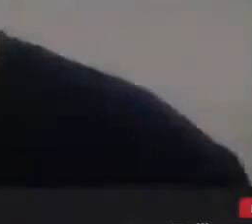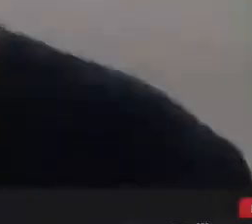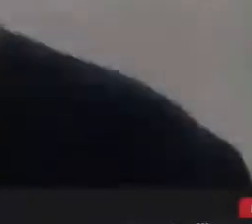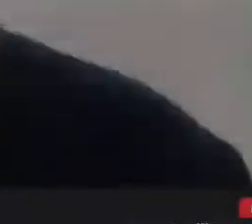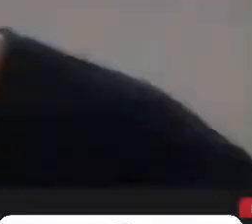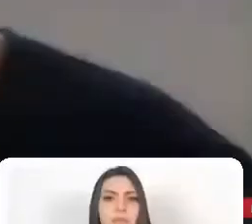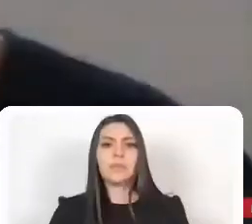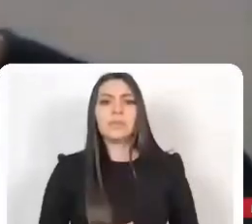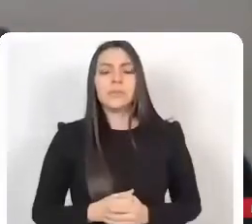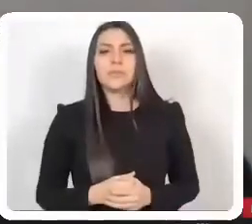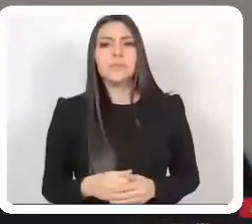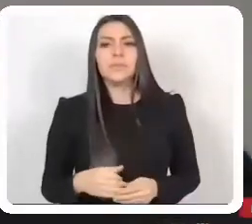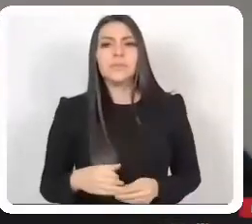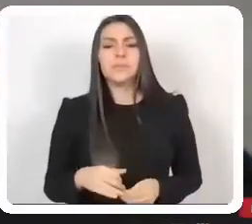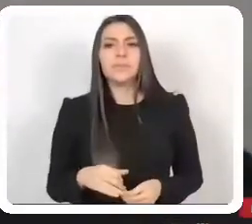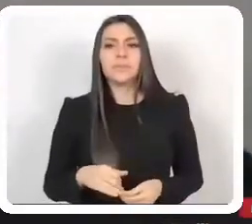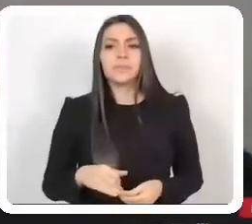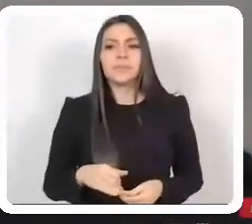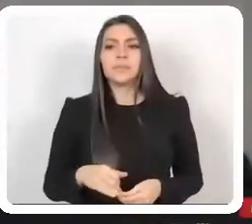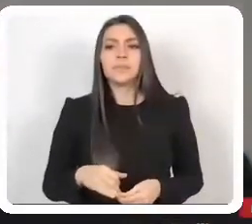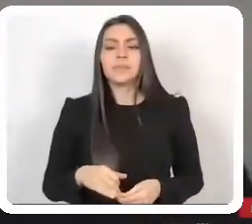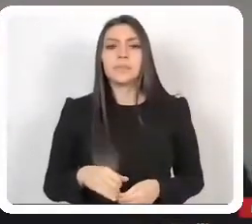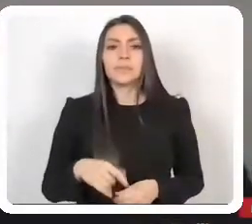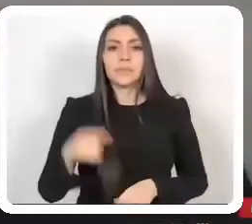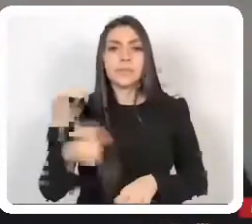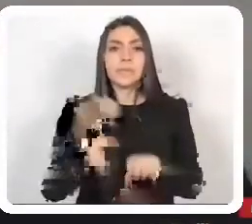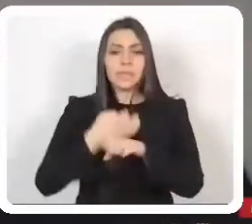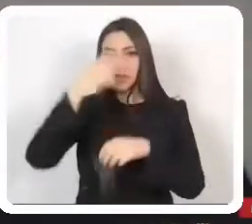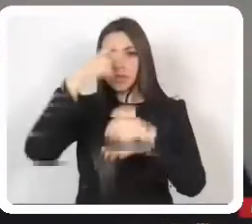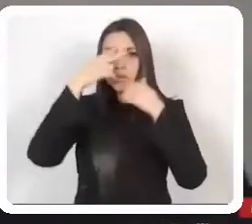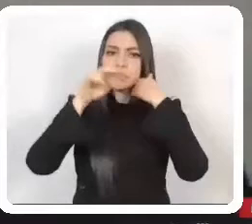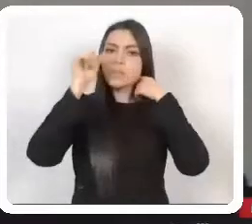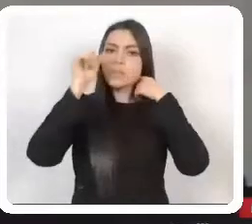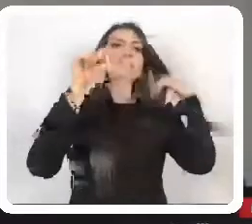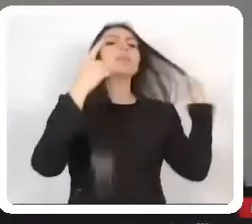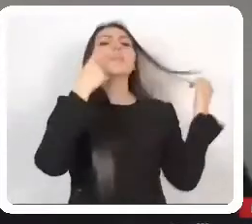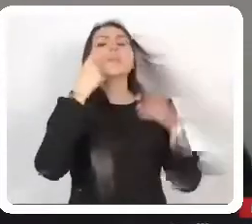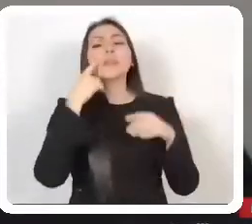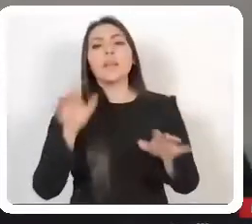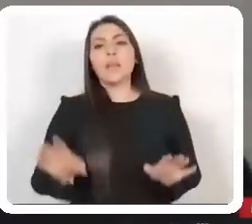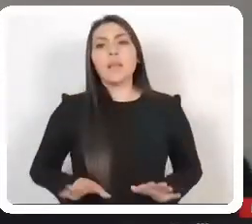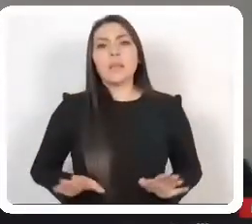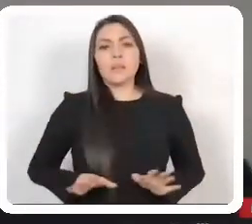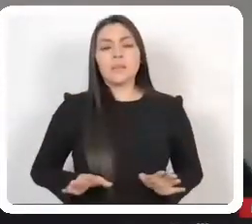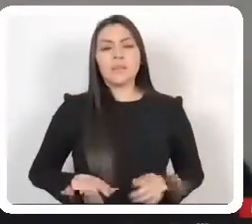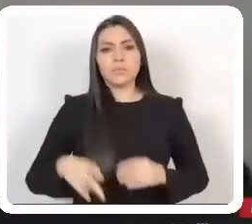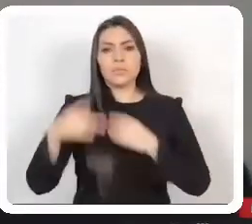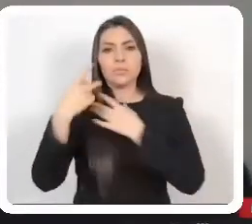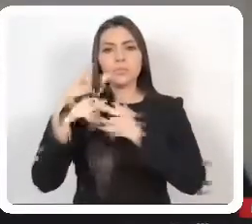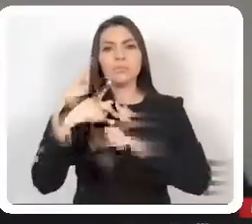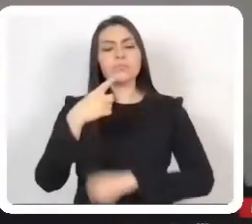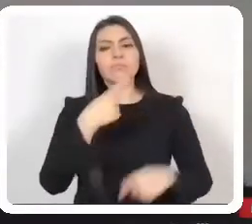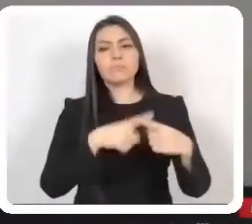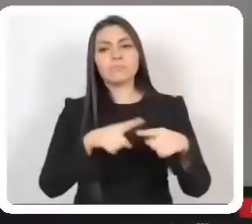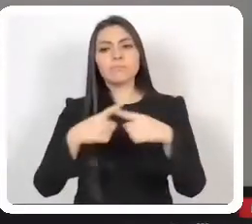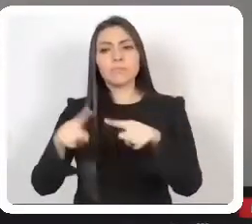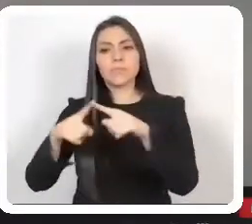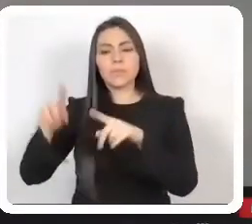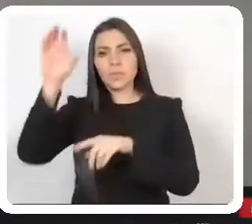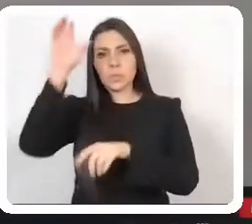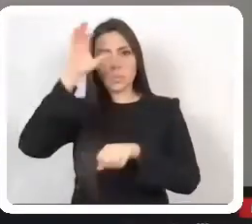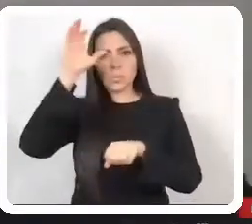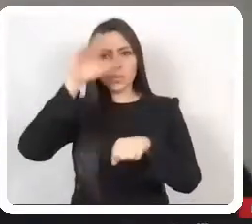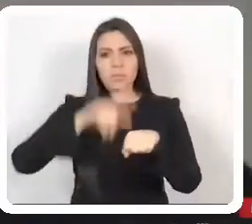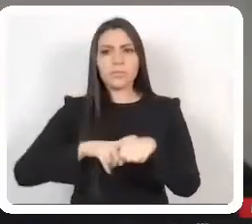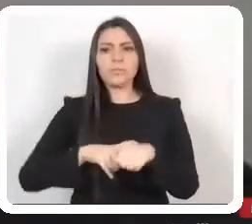El Estado de México se caracteriza por su composición pluricultural. En ese sentido y de acuerdo con